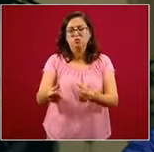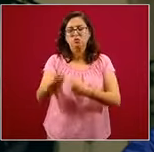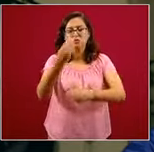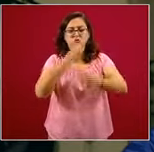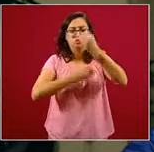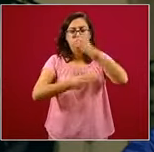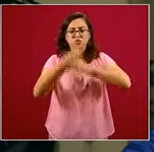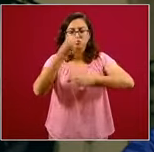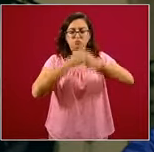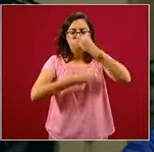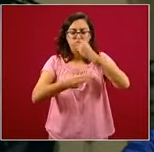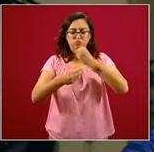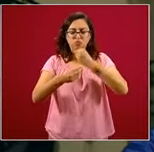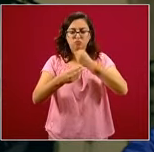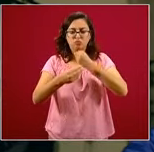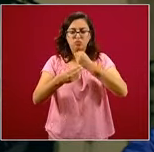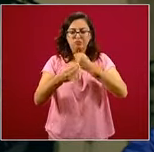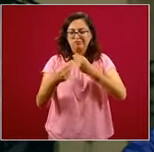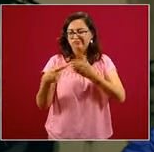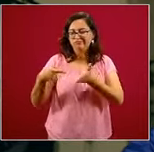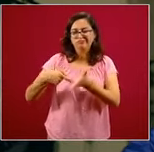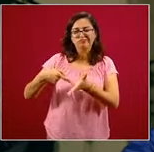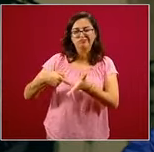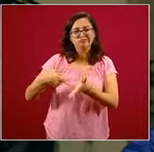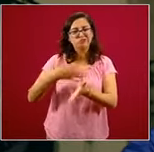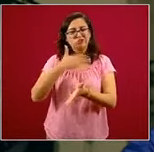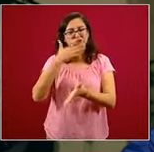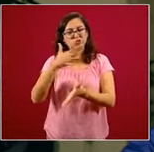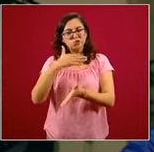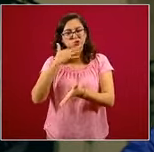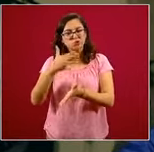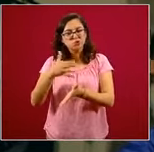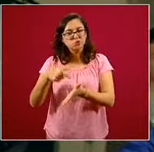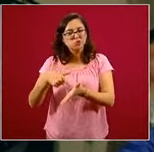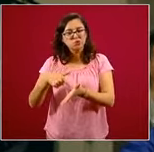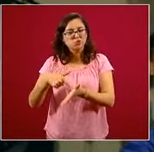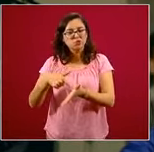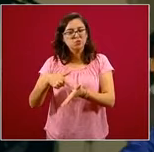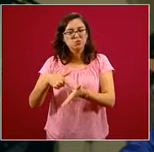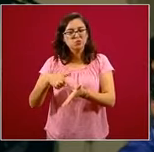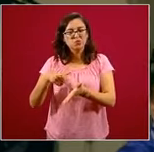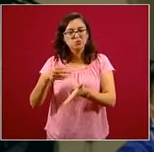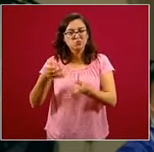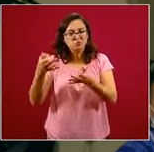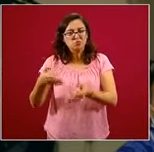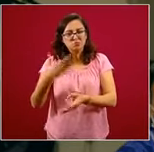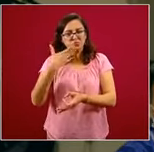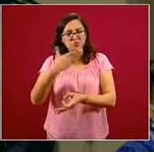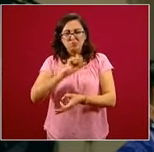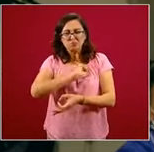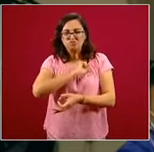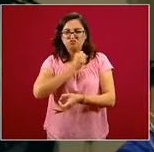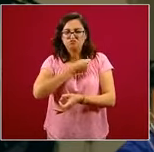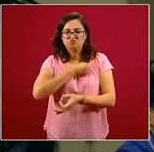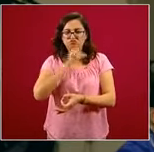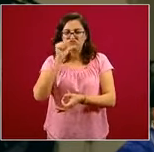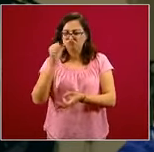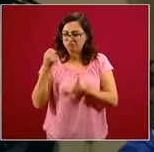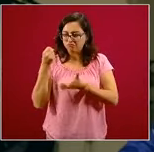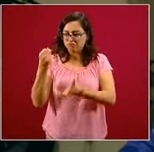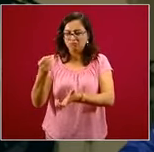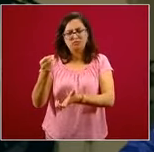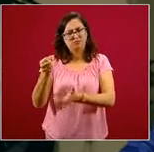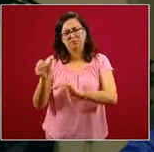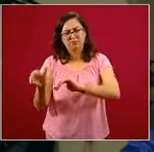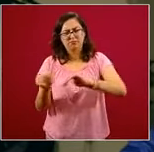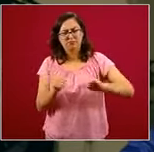que no son deseables, deseables, que no son, usted lo dijo así, que no son saludables. ¿Qué referencias